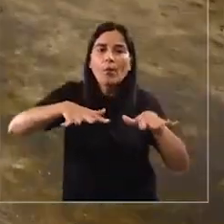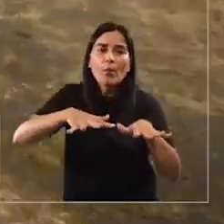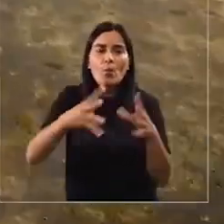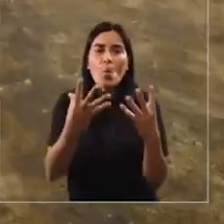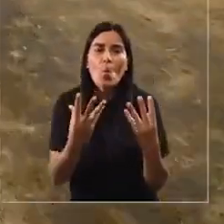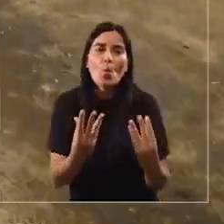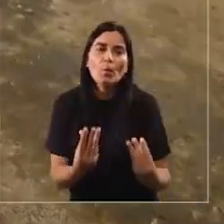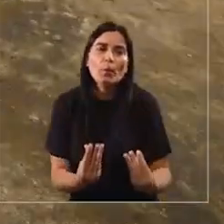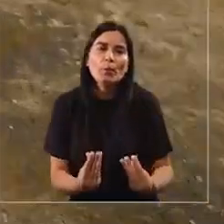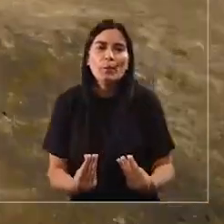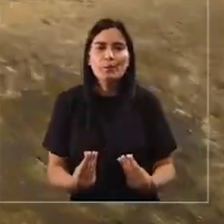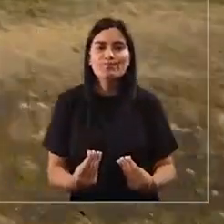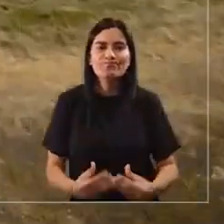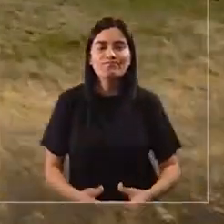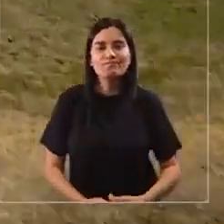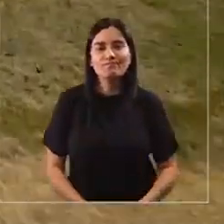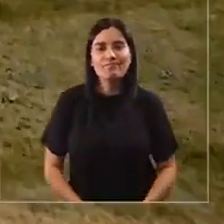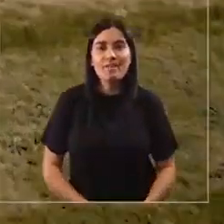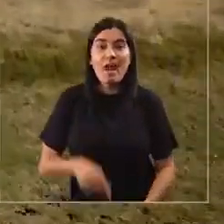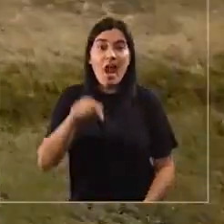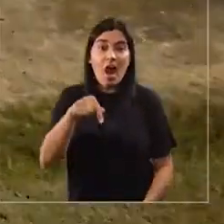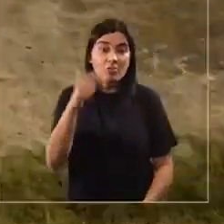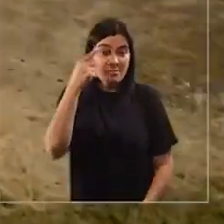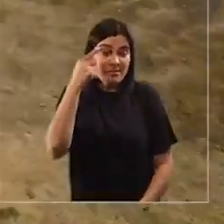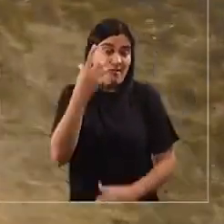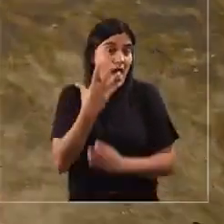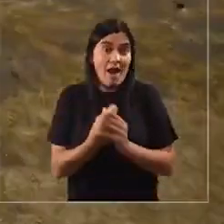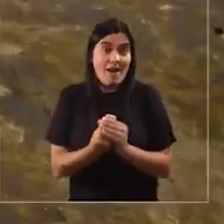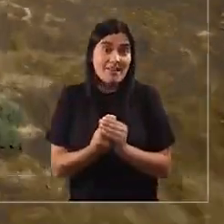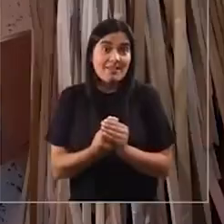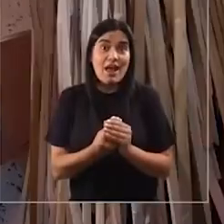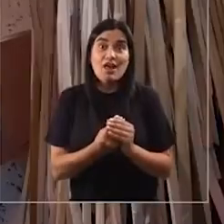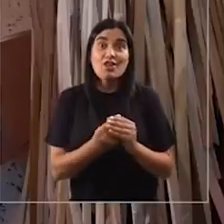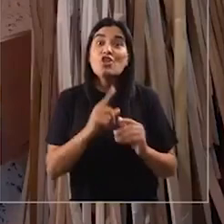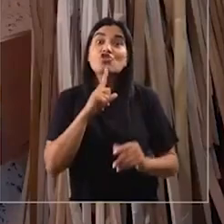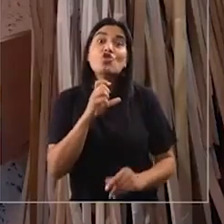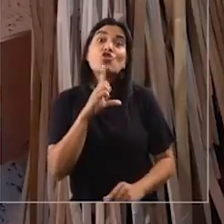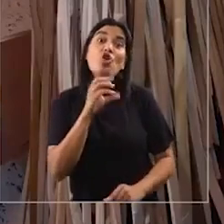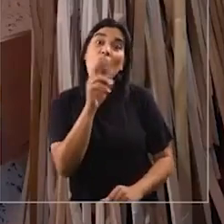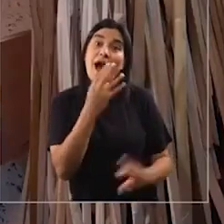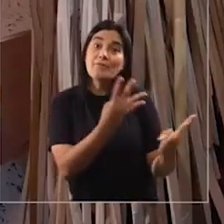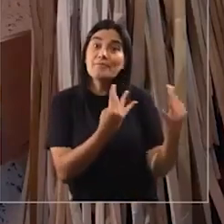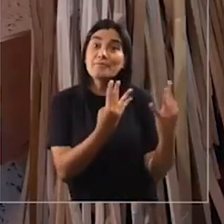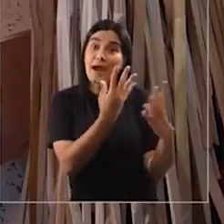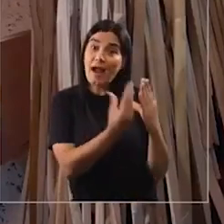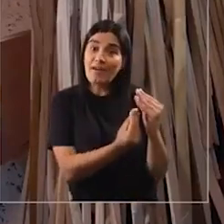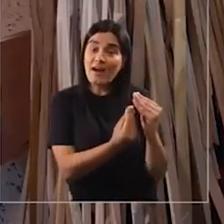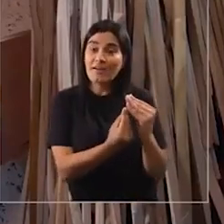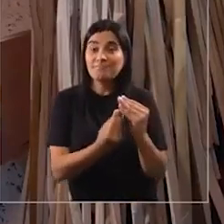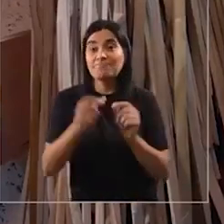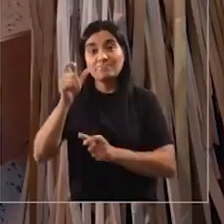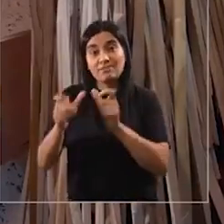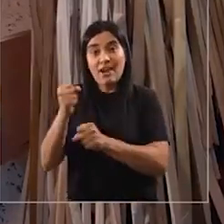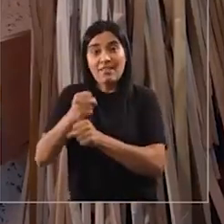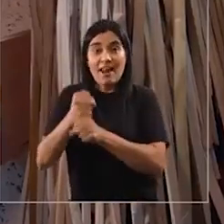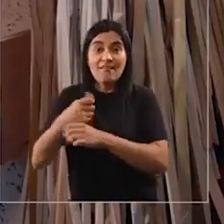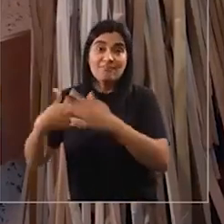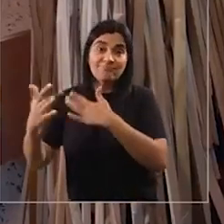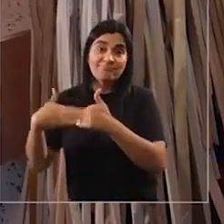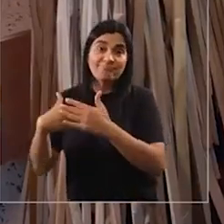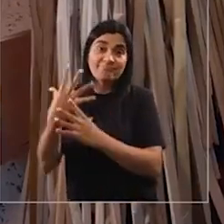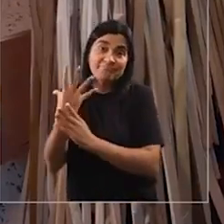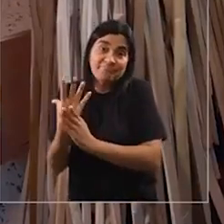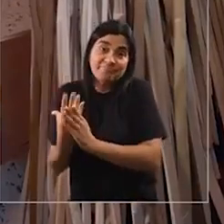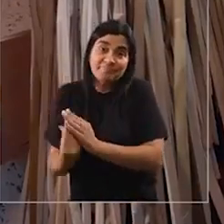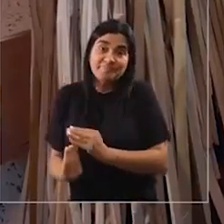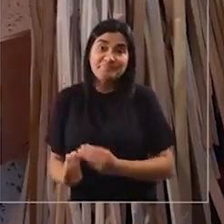Ahora ya no se irá a acabar esto, si se acaba la Totora se acaban los artesanos. Va a ser complejo, es complejo para nosotros los artesanos pensar